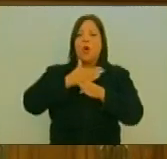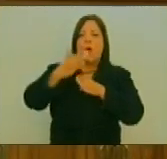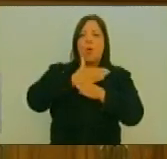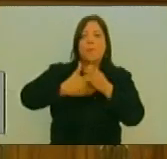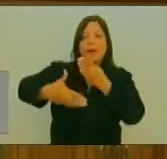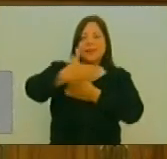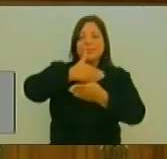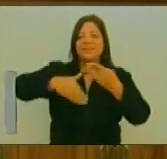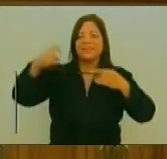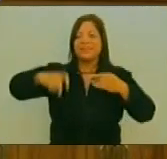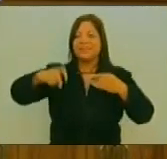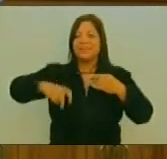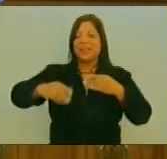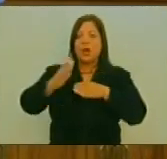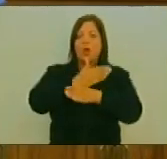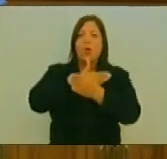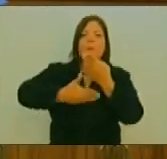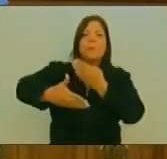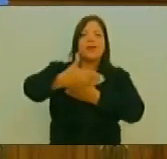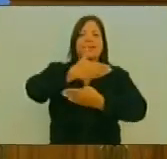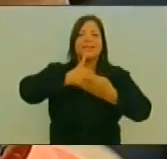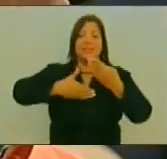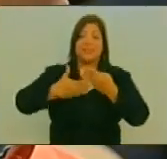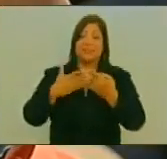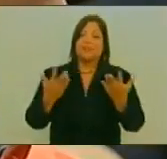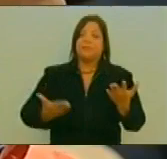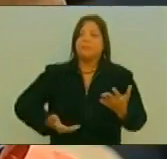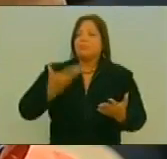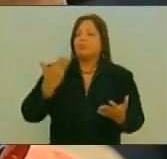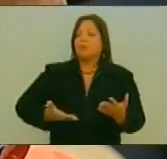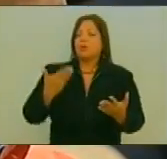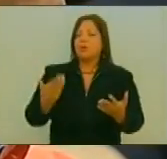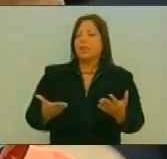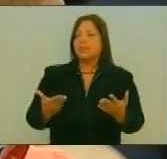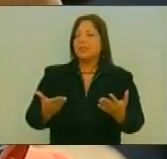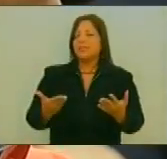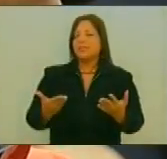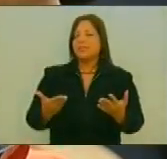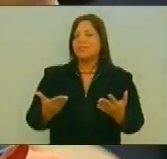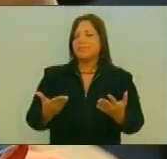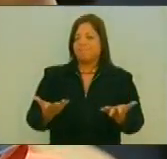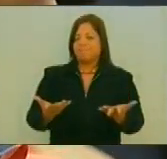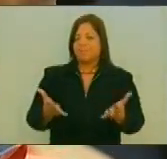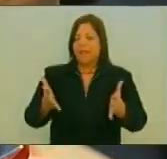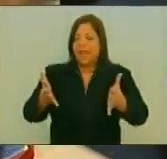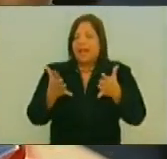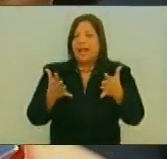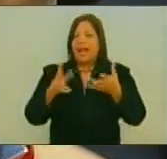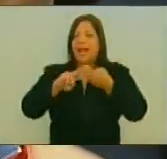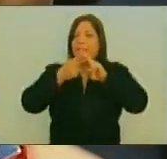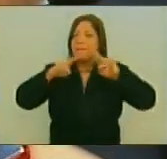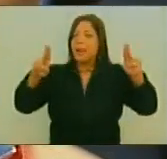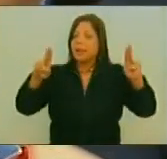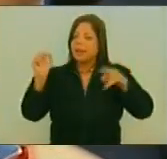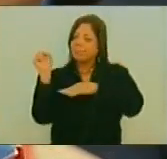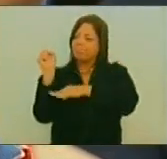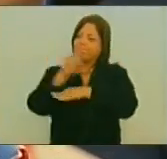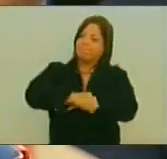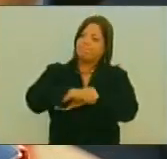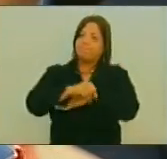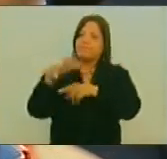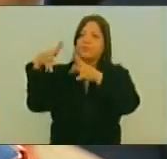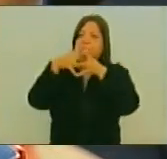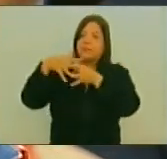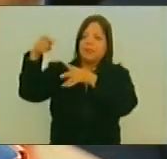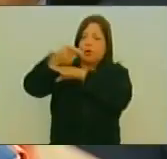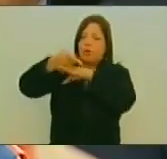Necesidades Y compartir Sobre todo Algo bien importante Para ganar La paz Hay que derrotar Al imperialismo